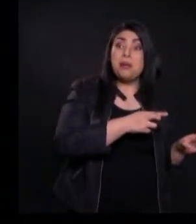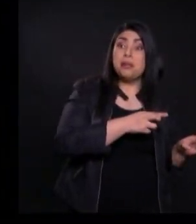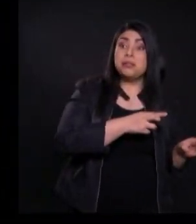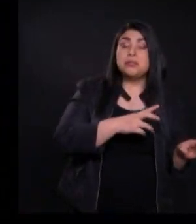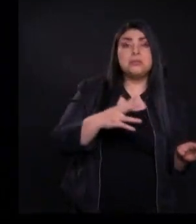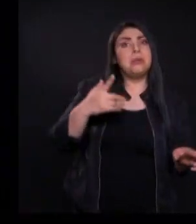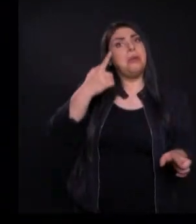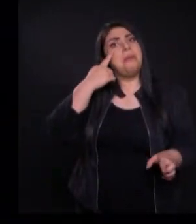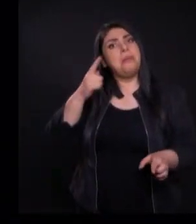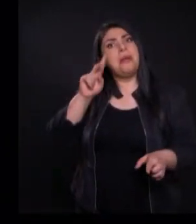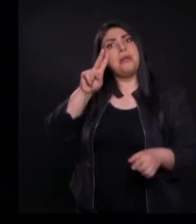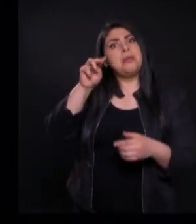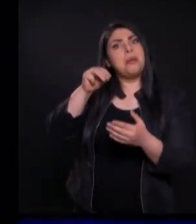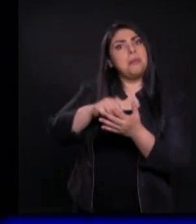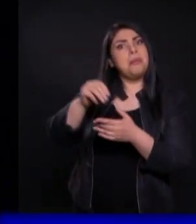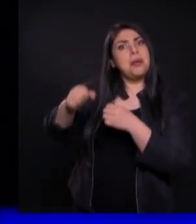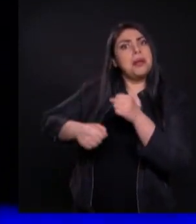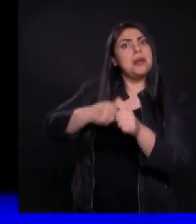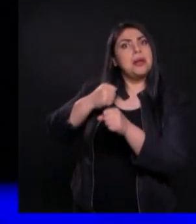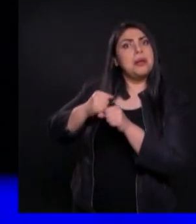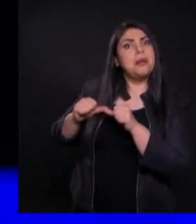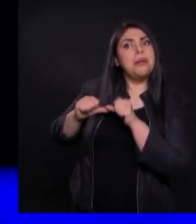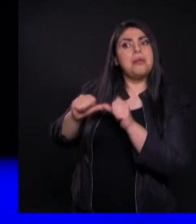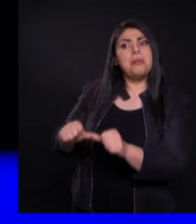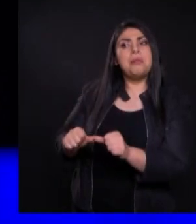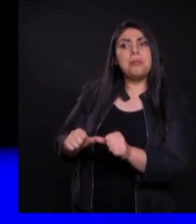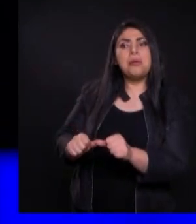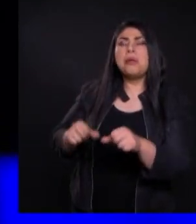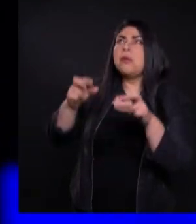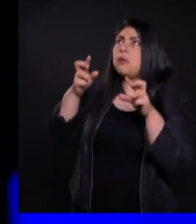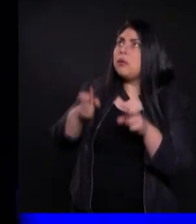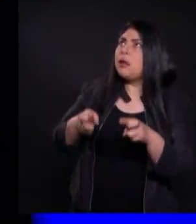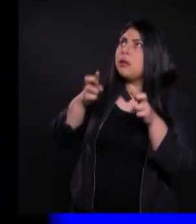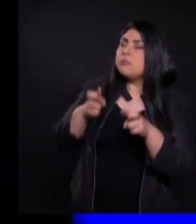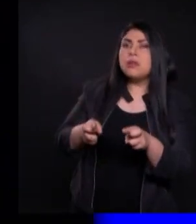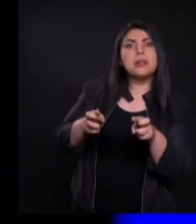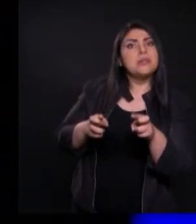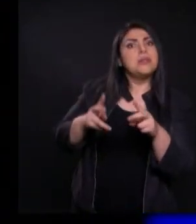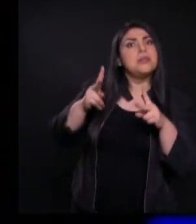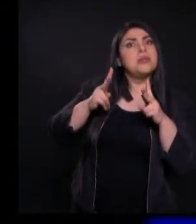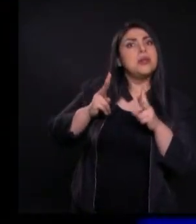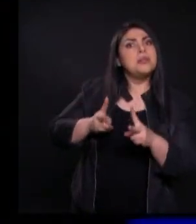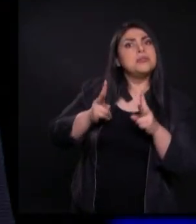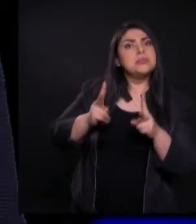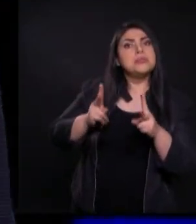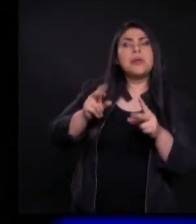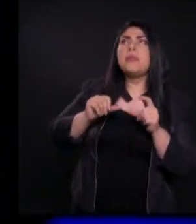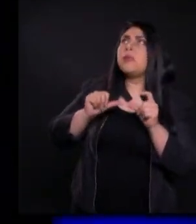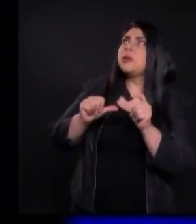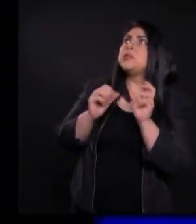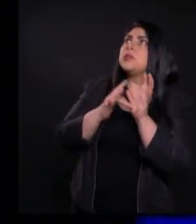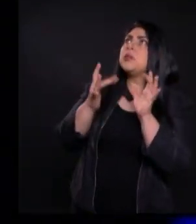años después La gente quiere seguir Sabiendo de lo que Jesús Le daba a los demás